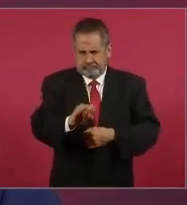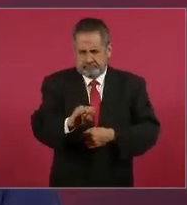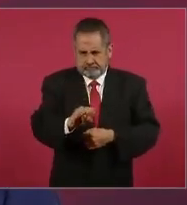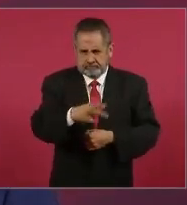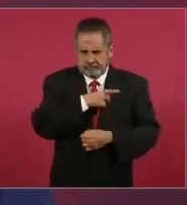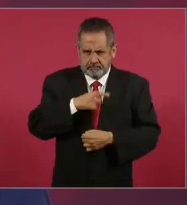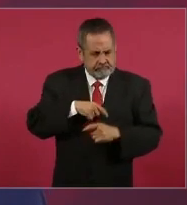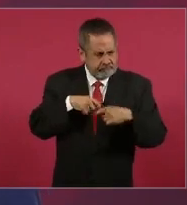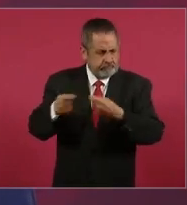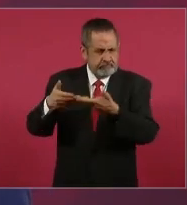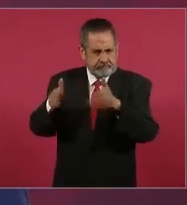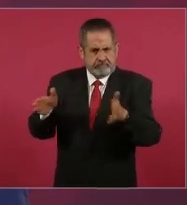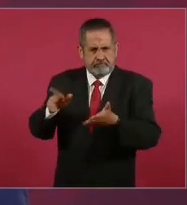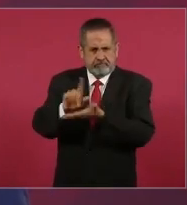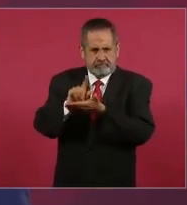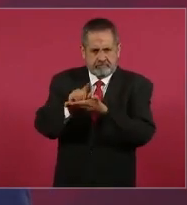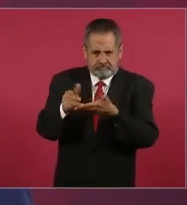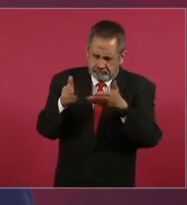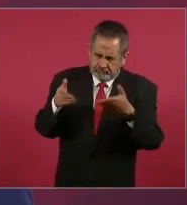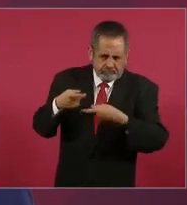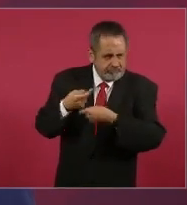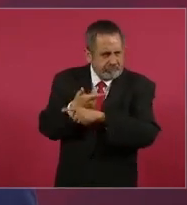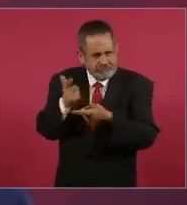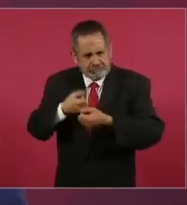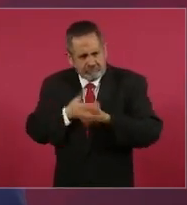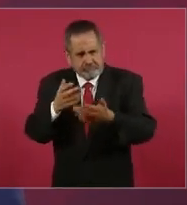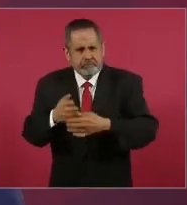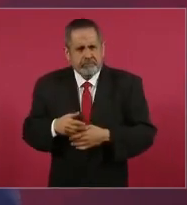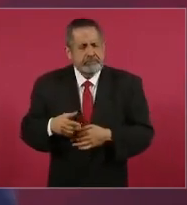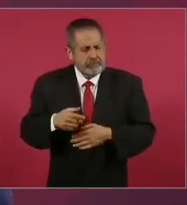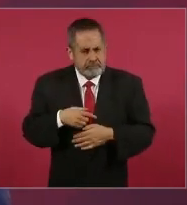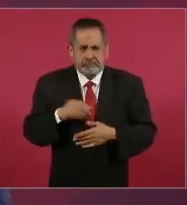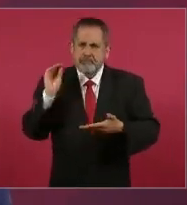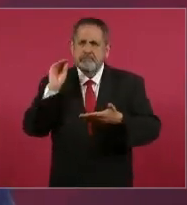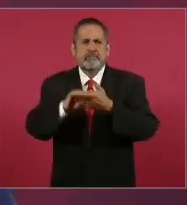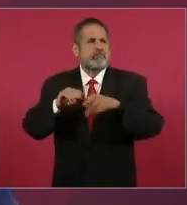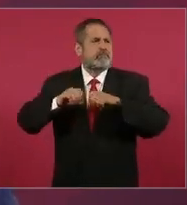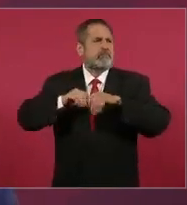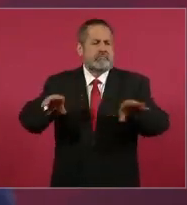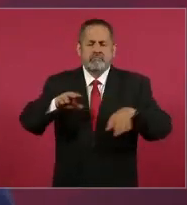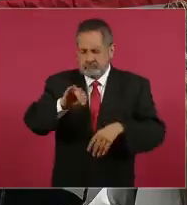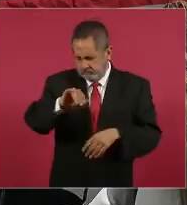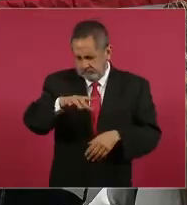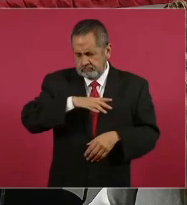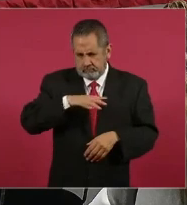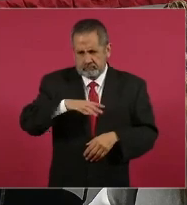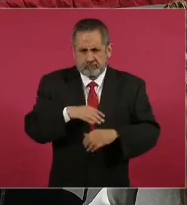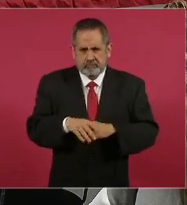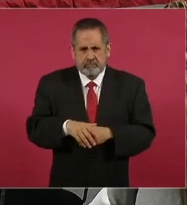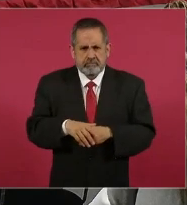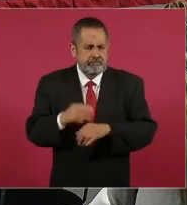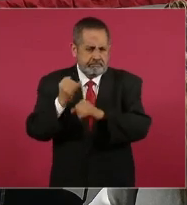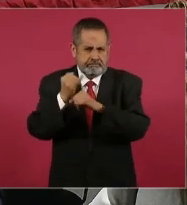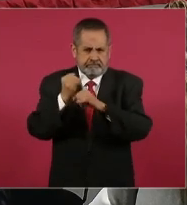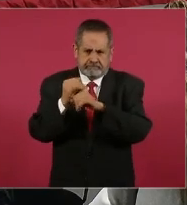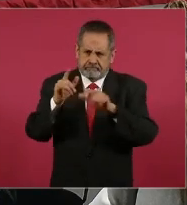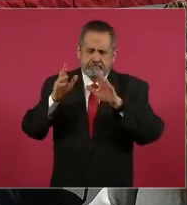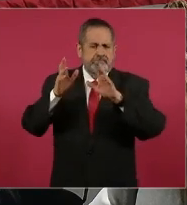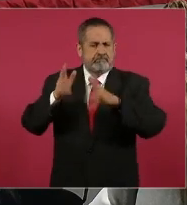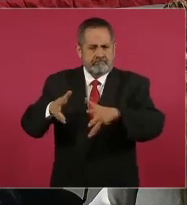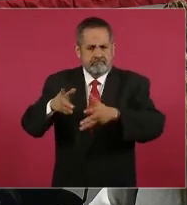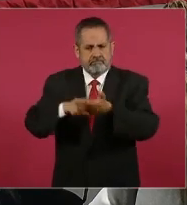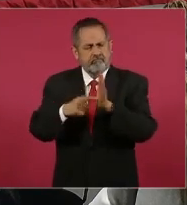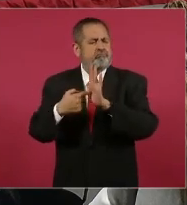regresaran su cuenta, y lo dejé en mi red de